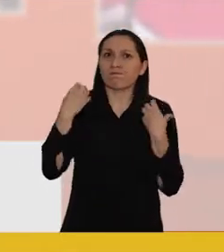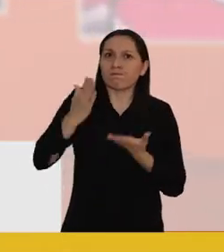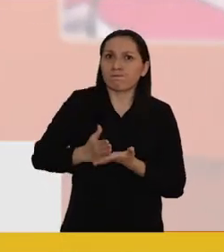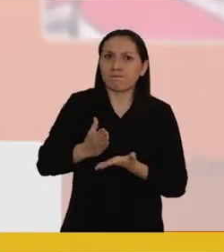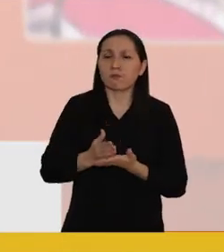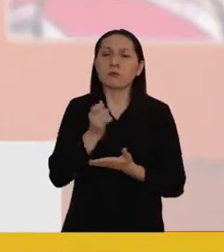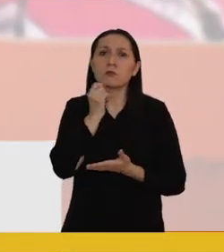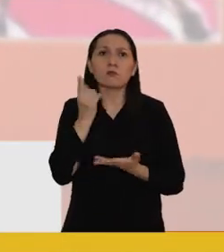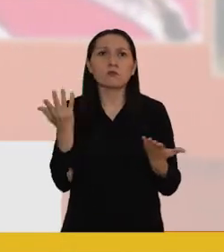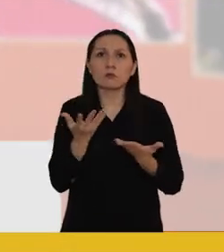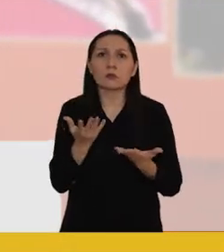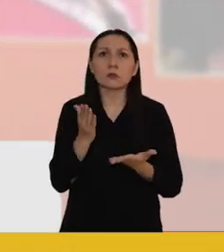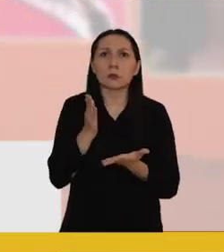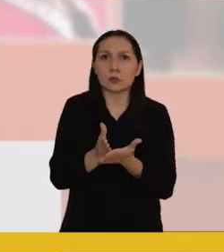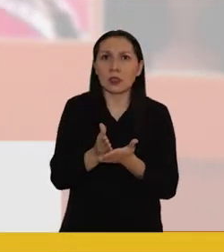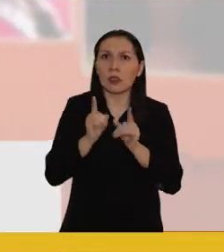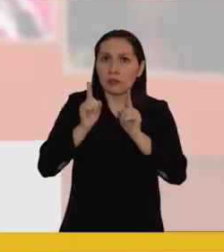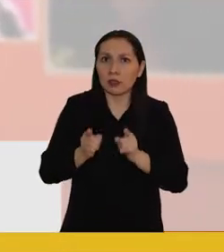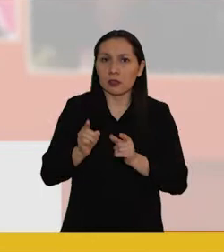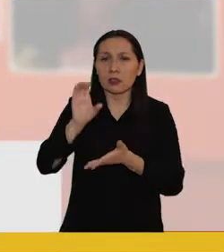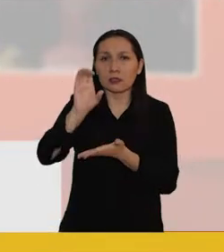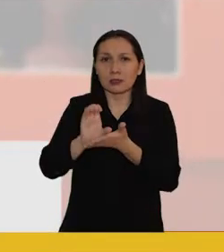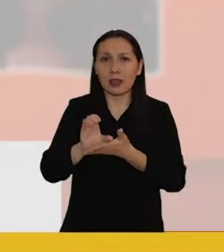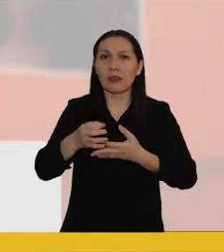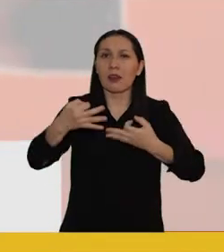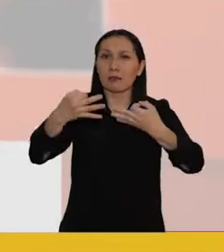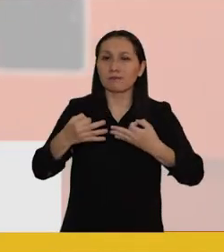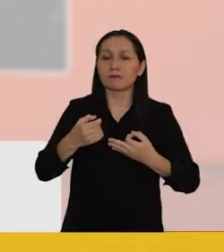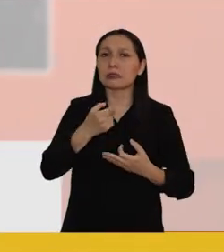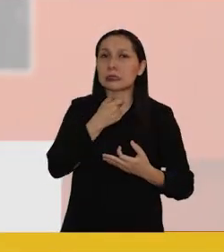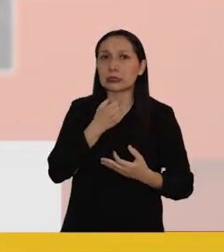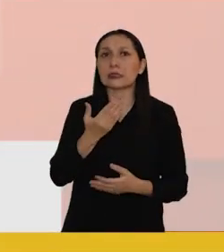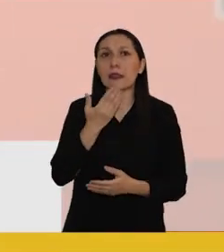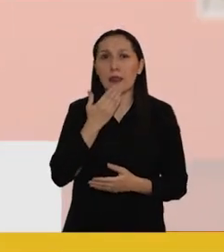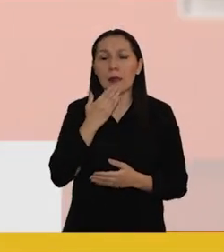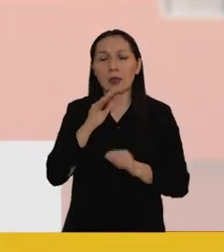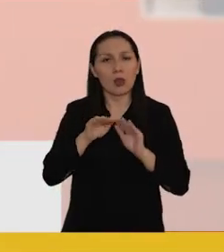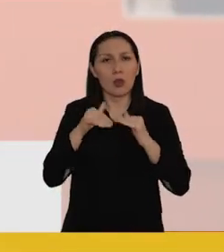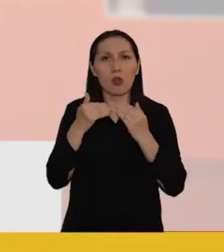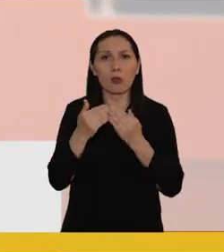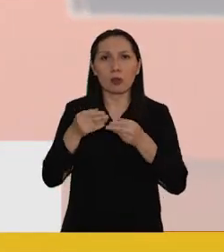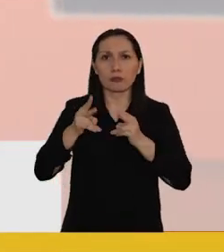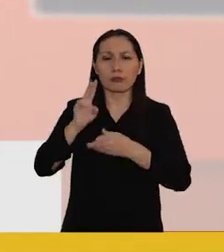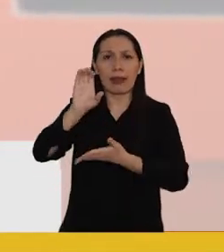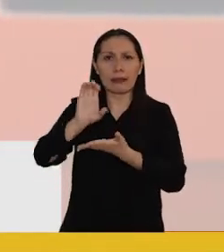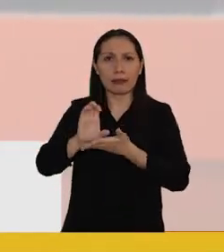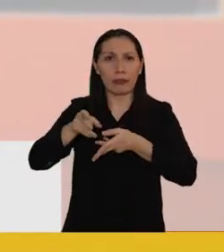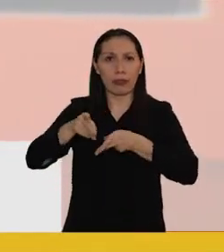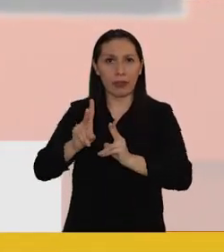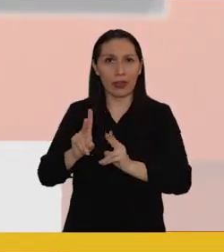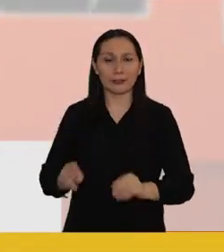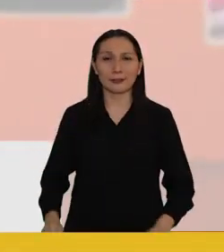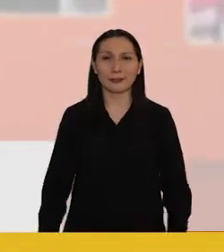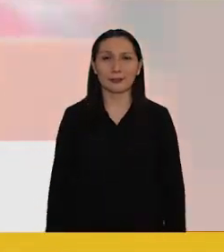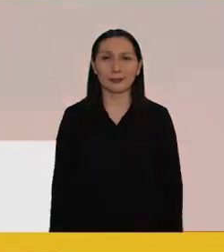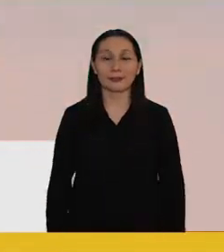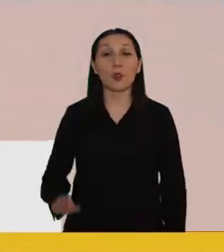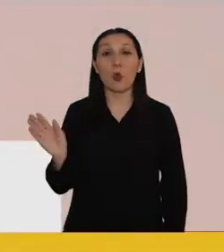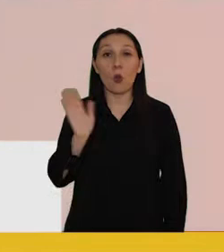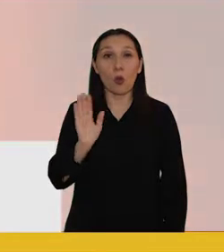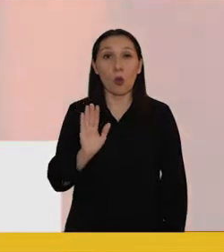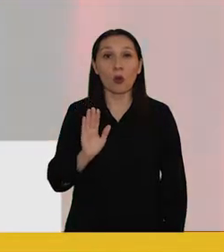establezca deberes, como el deber del Estado de garantizar también la plena vigencia del Estado de Derecho.